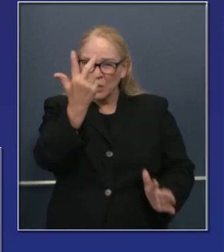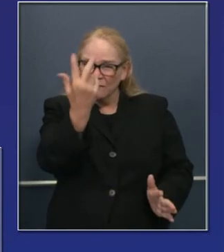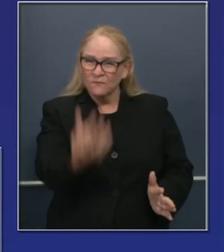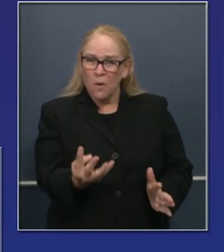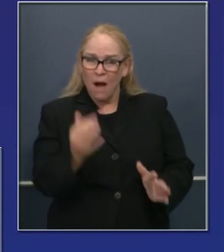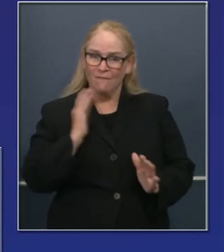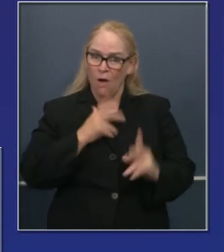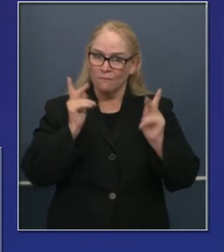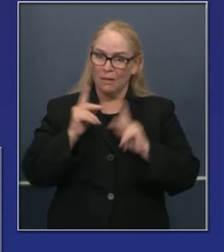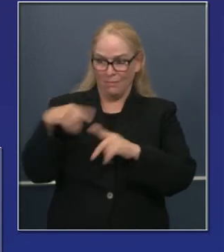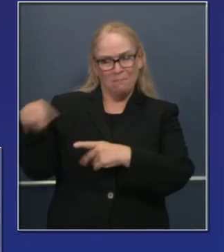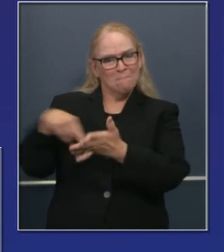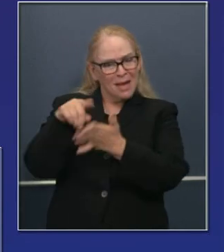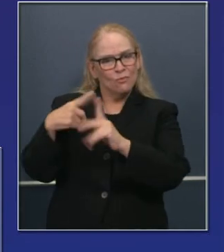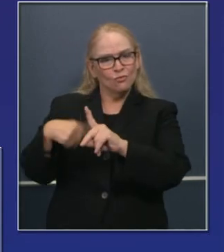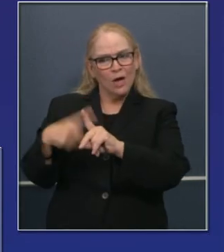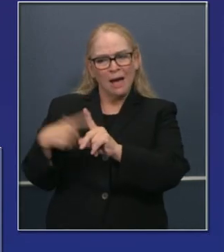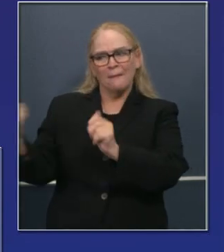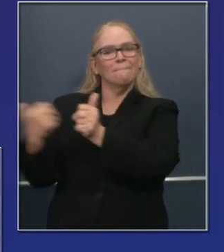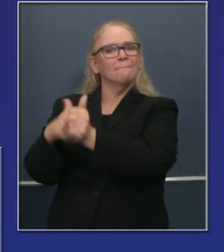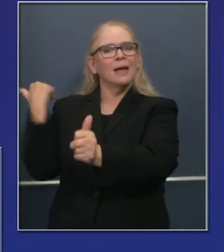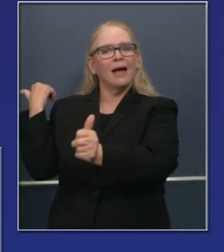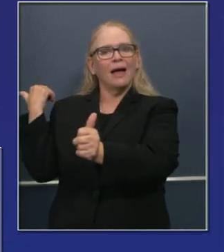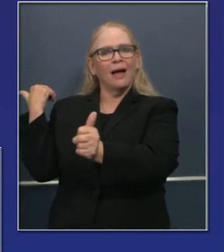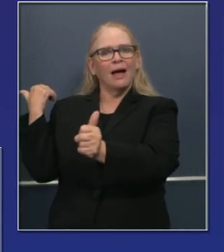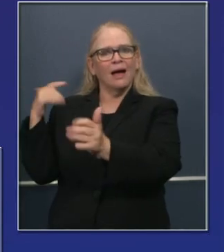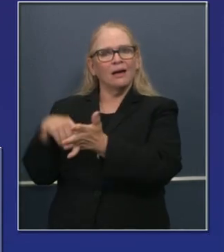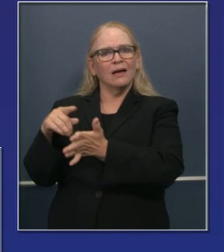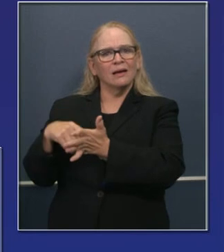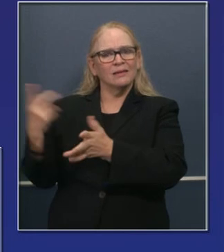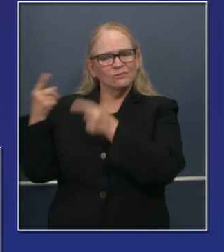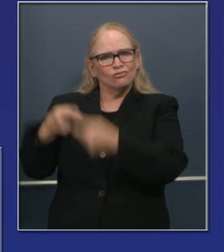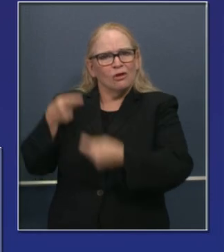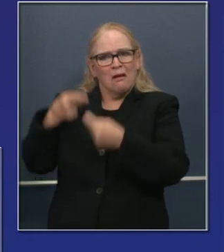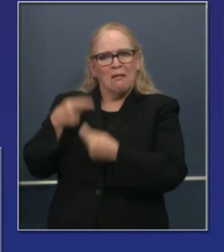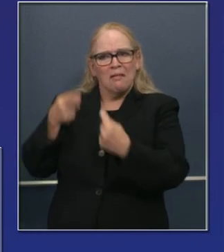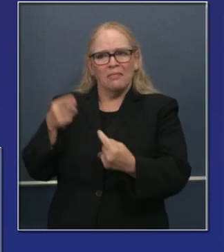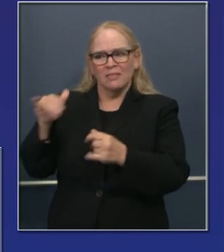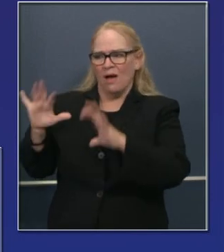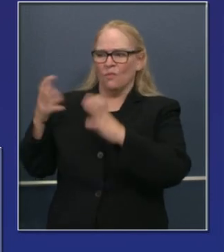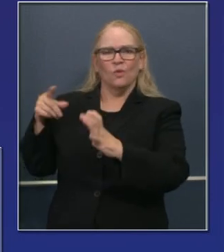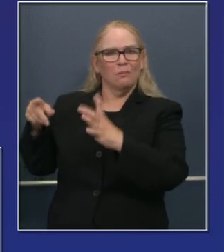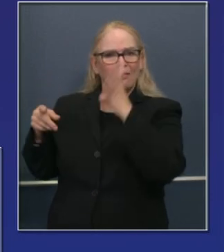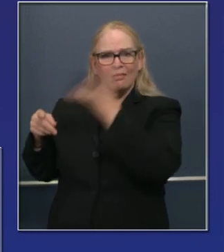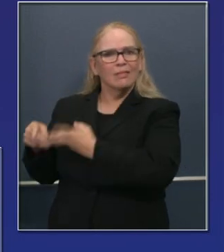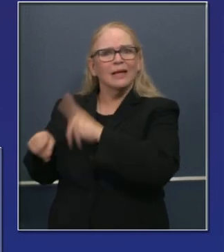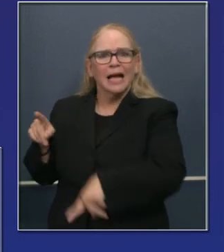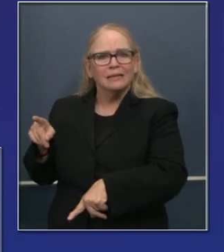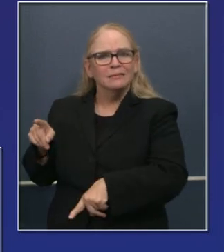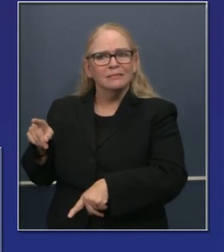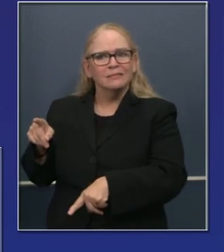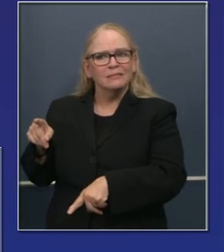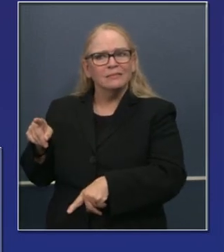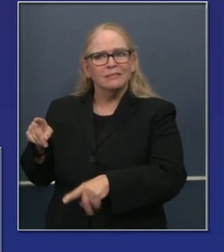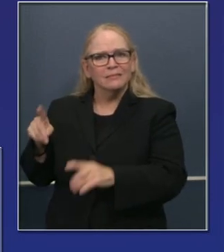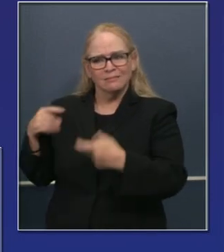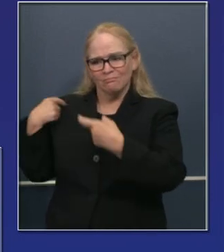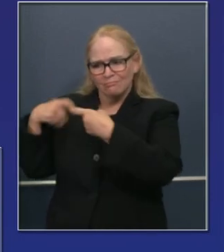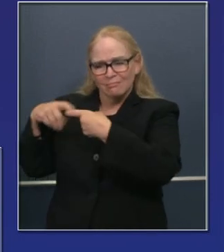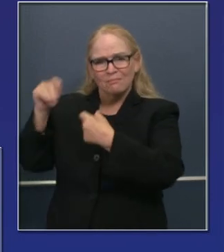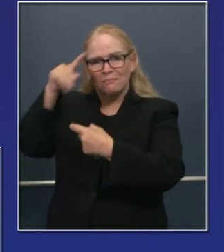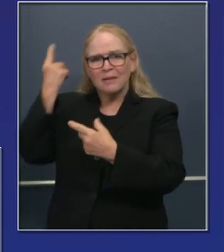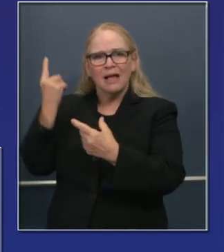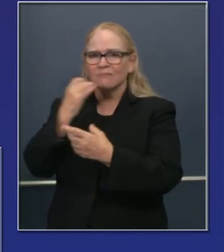Tres cuartos de los inquilinos están morosos en sus rentas. Así que hablamos de esta cuestión de desalojos.